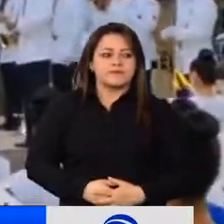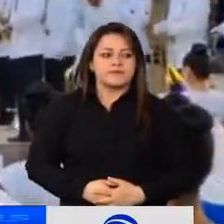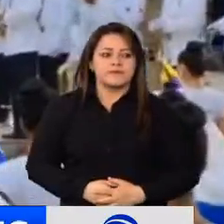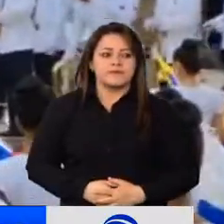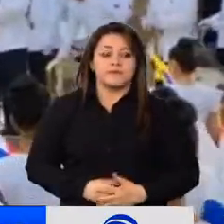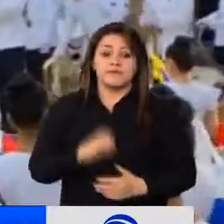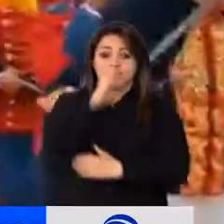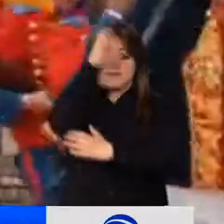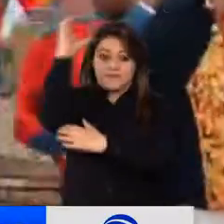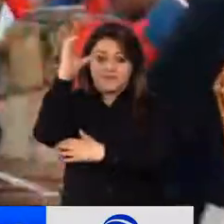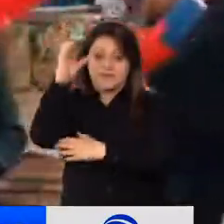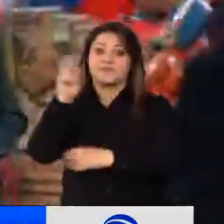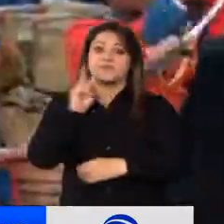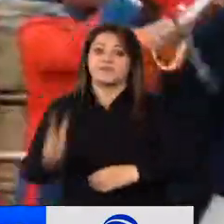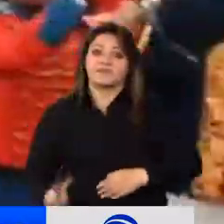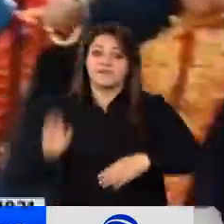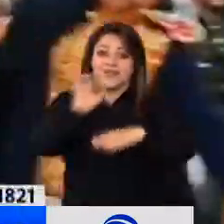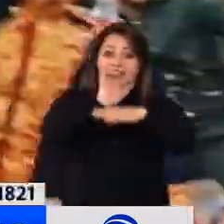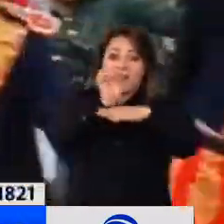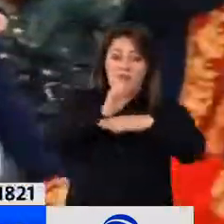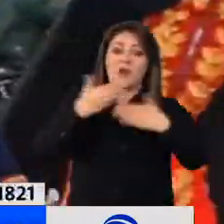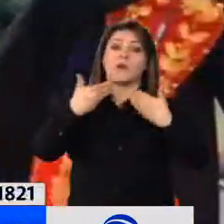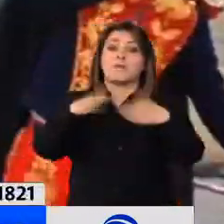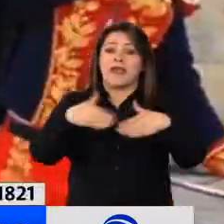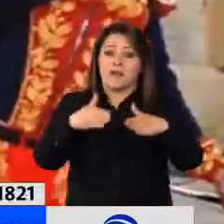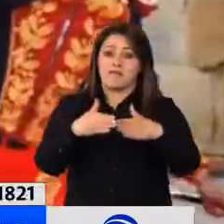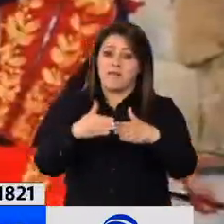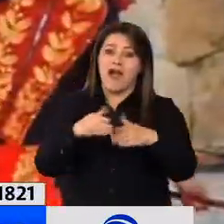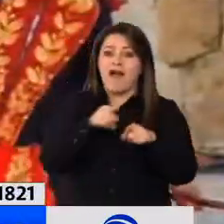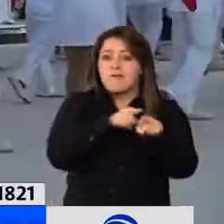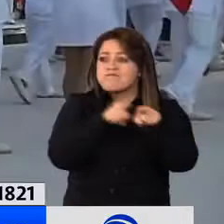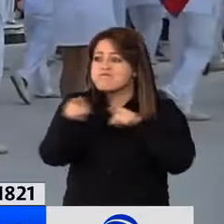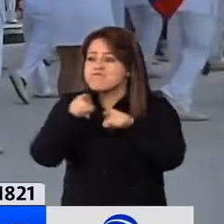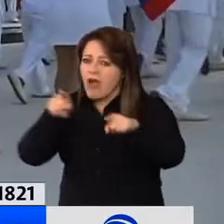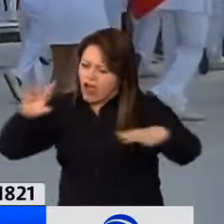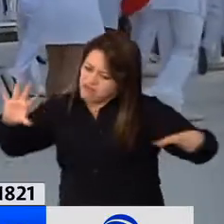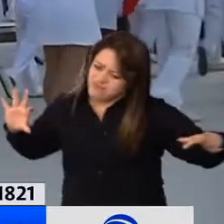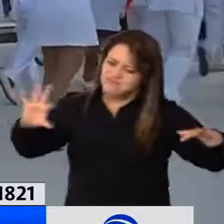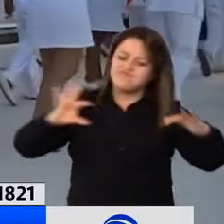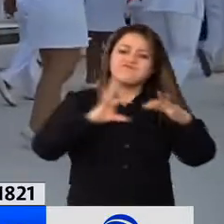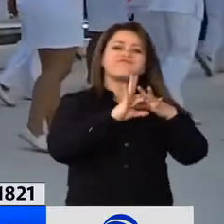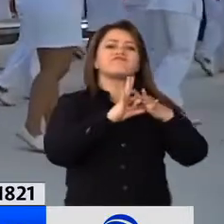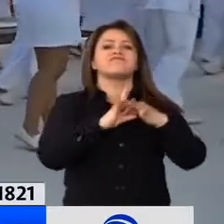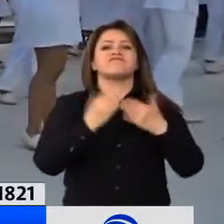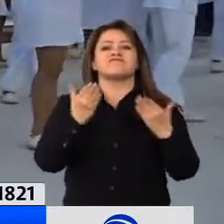Colombia, Venezuela, Ecuador y Panamá ratificaron sus lazos de hermandad.